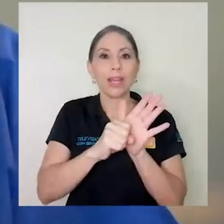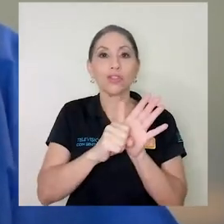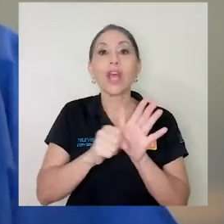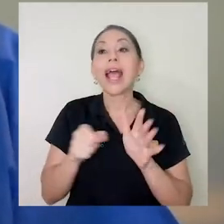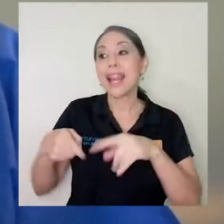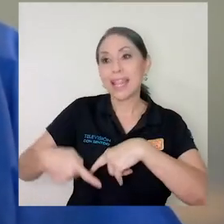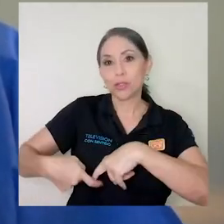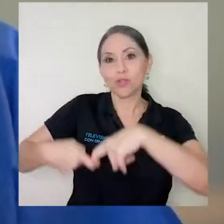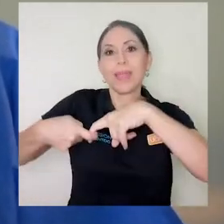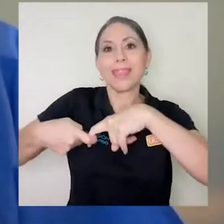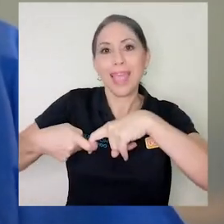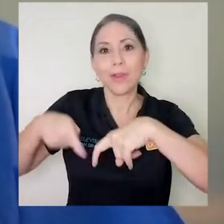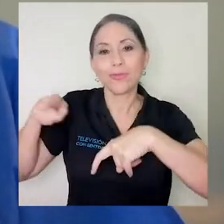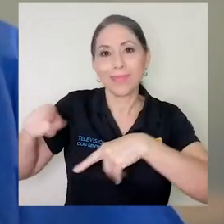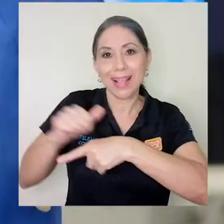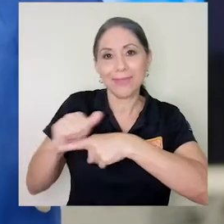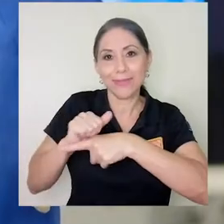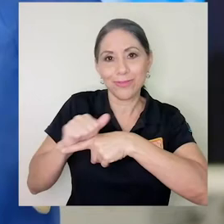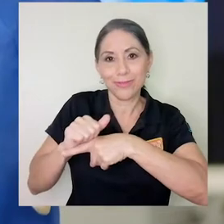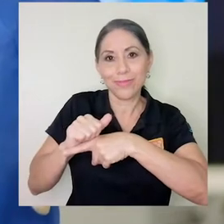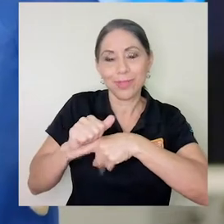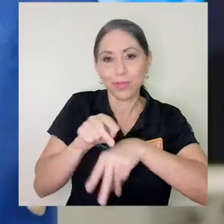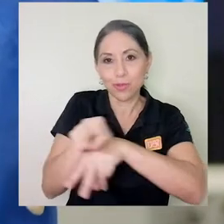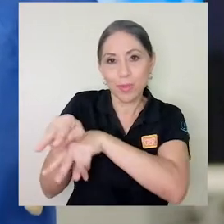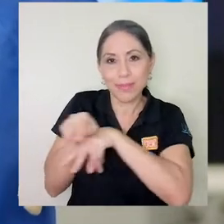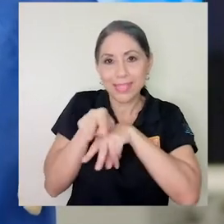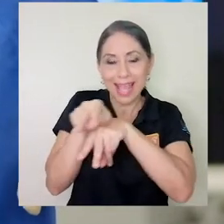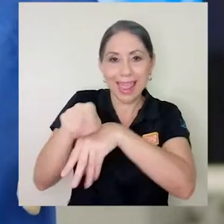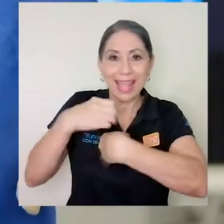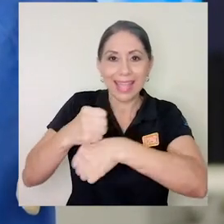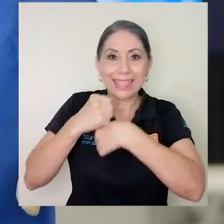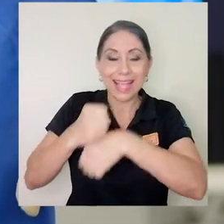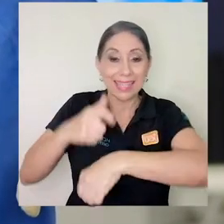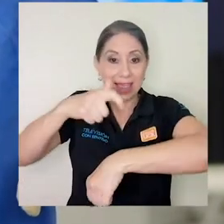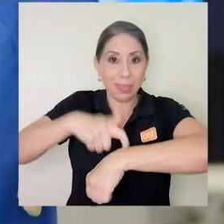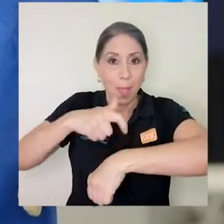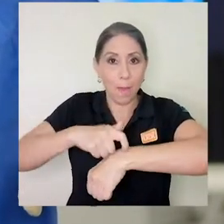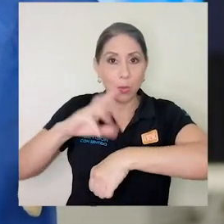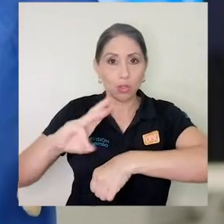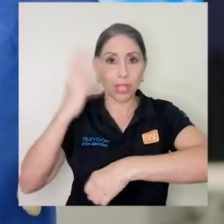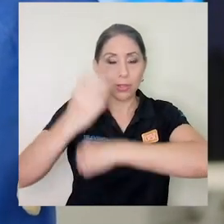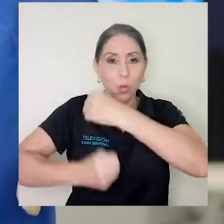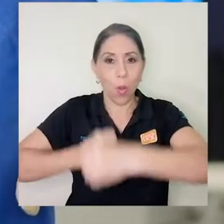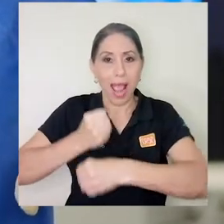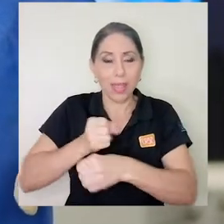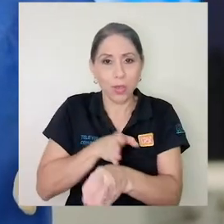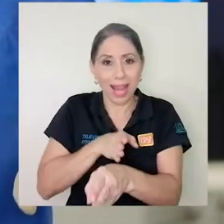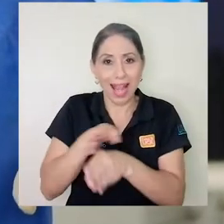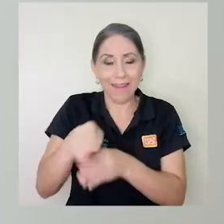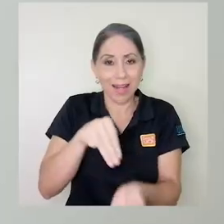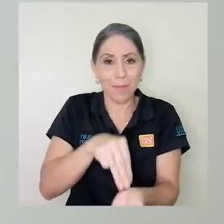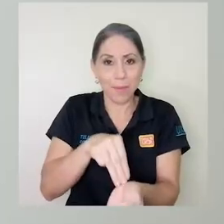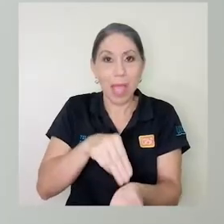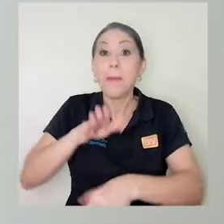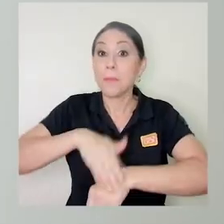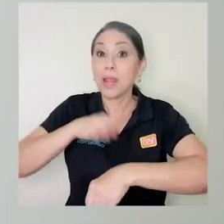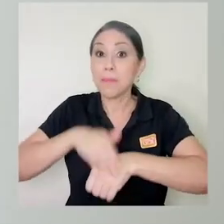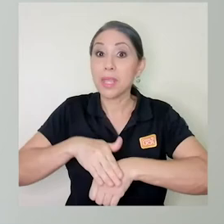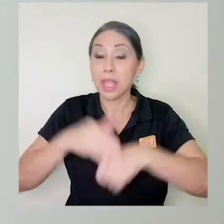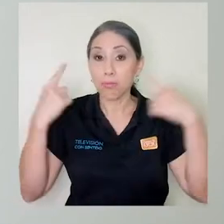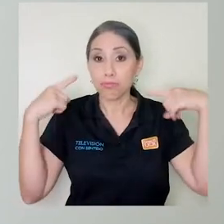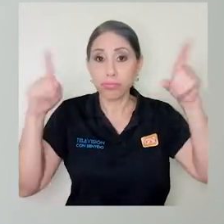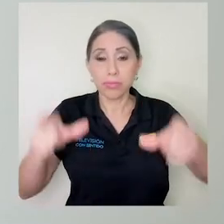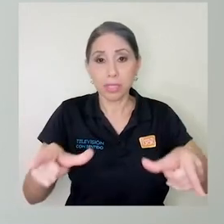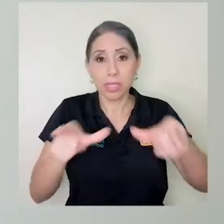le suspendieron el internado, práctica supervisada que se realiza durante el sexto año de la carrera y que les permite